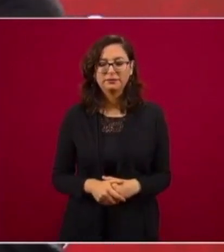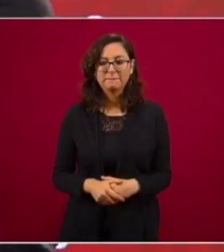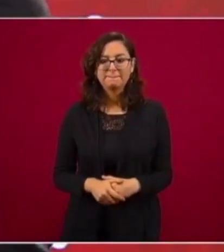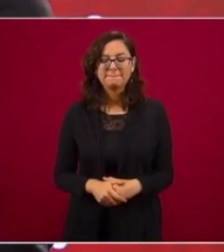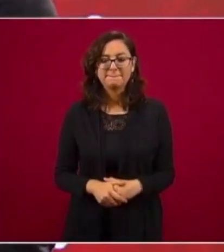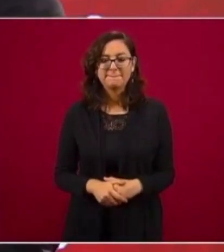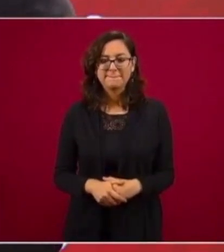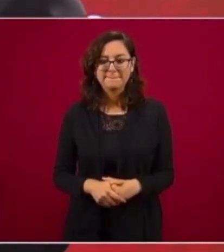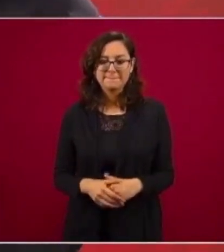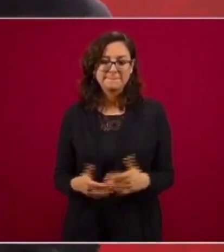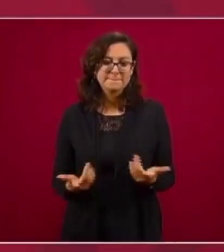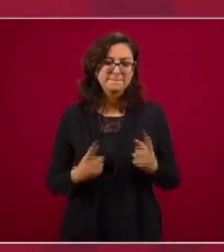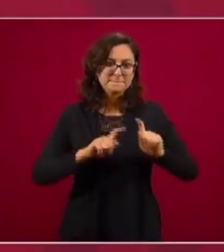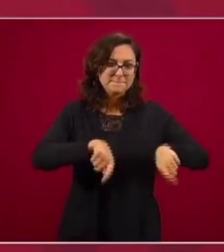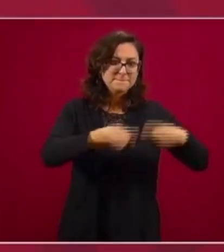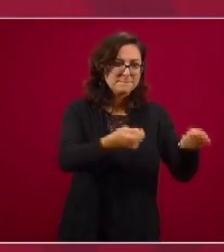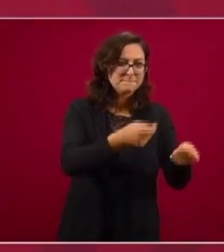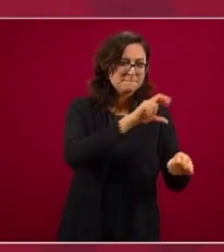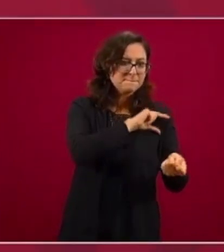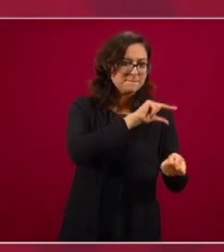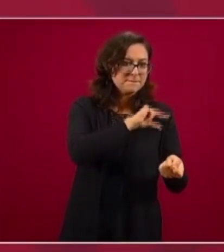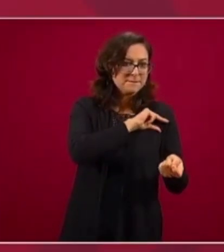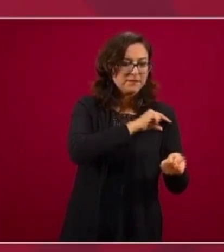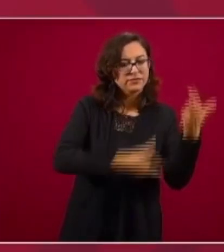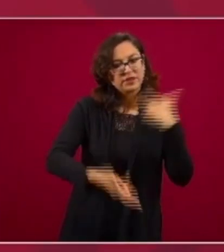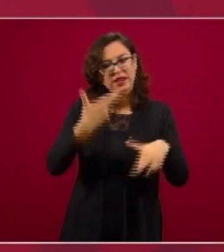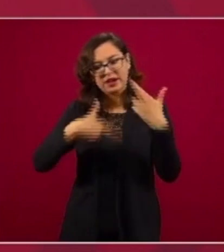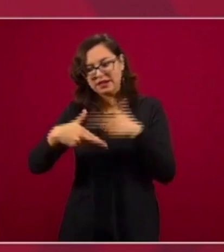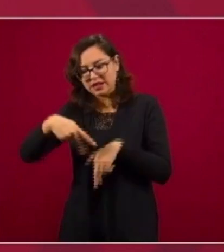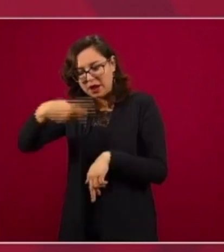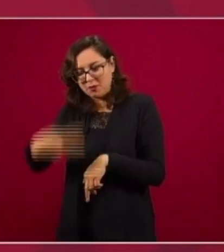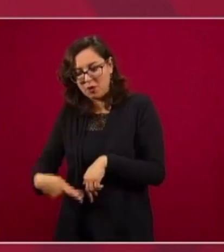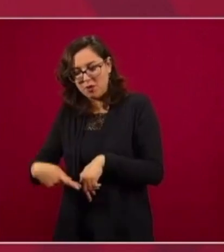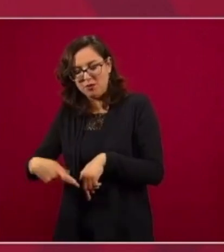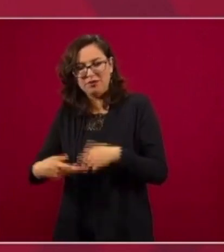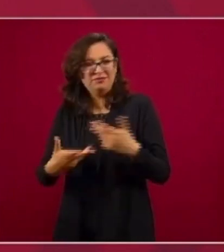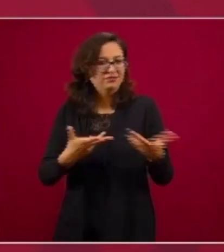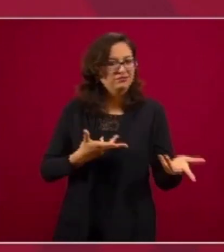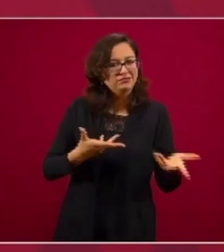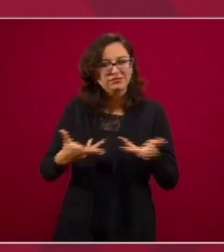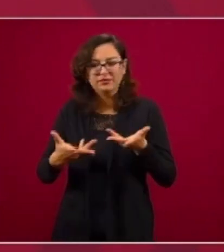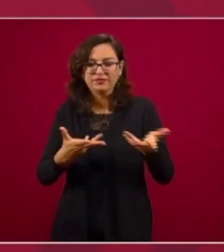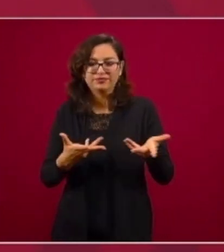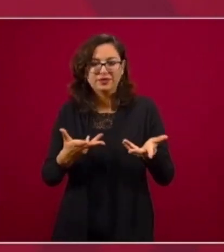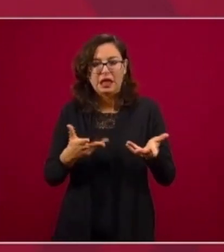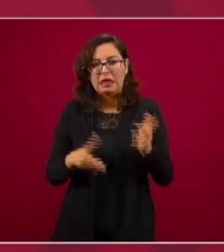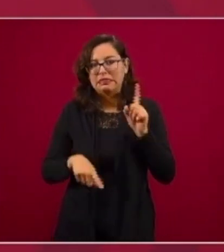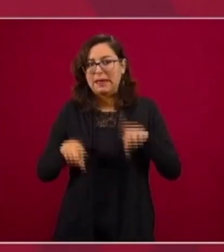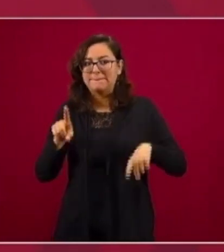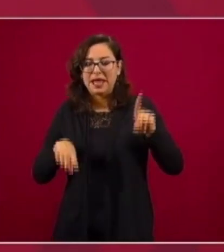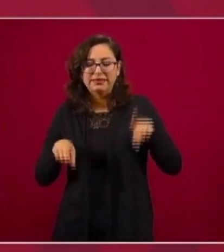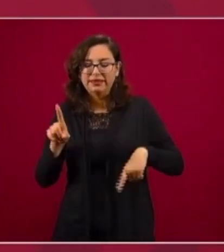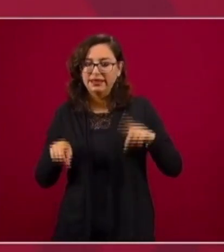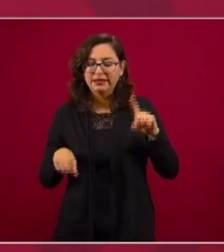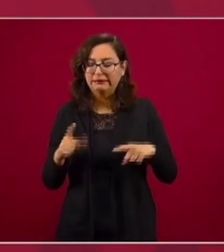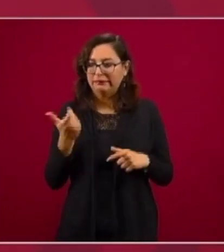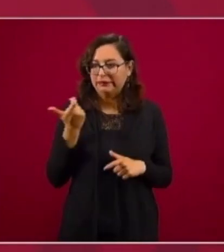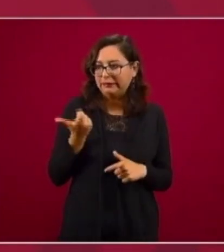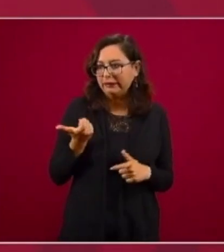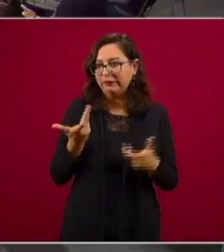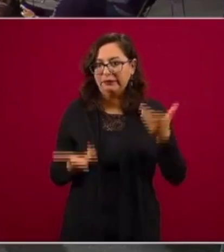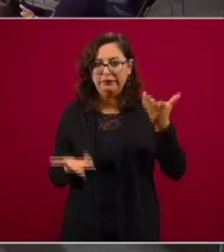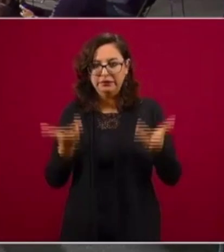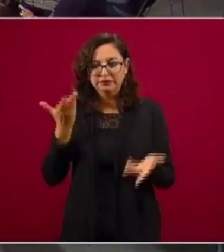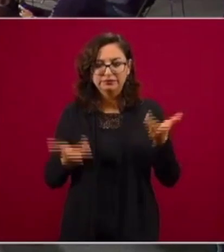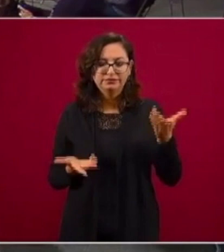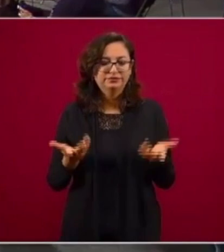son privatizadores, son estatistas, de acuerdo a la circunstancia. Y lo